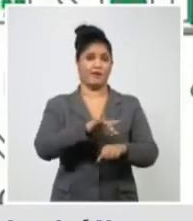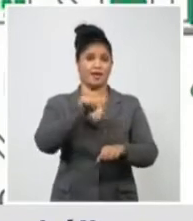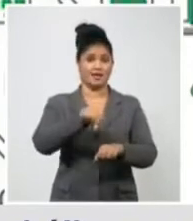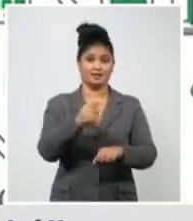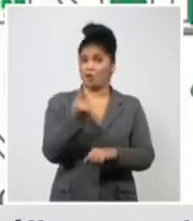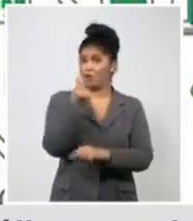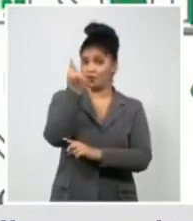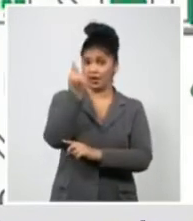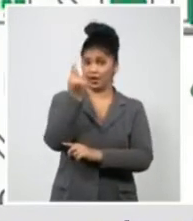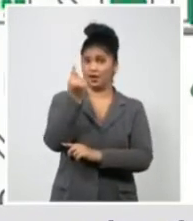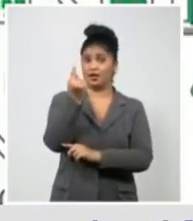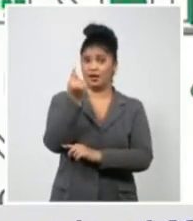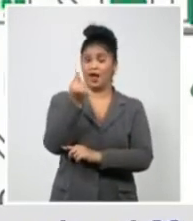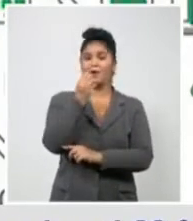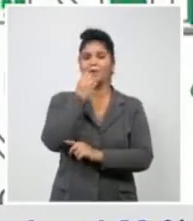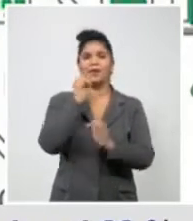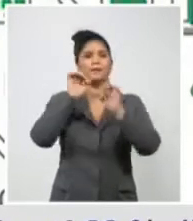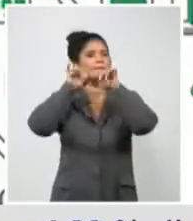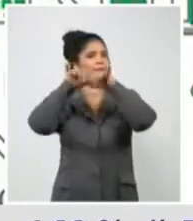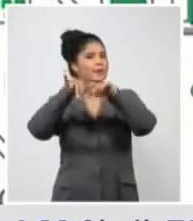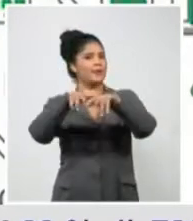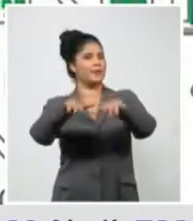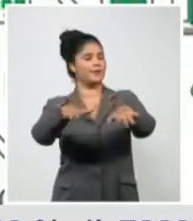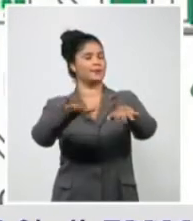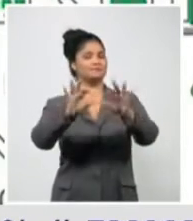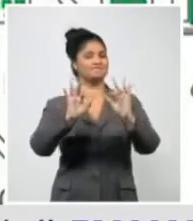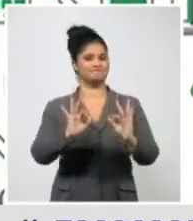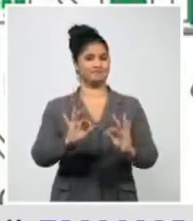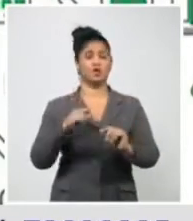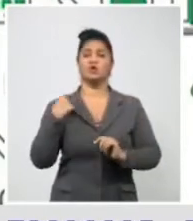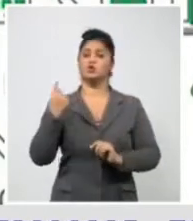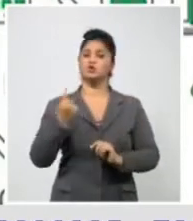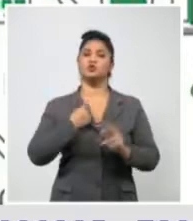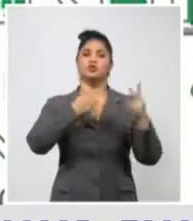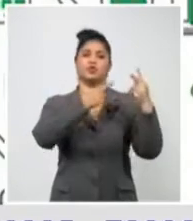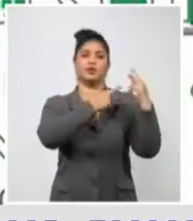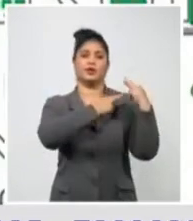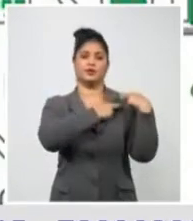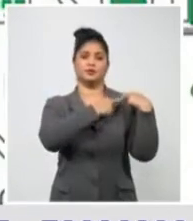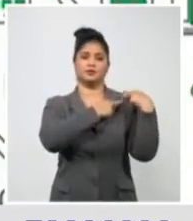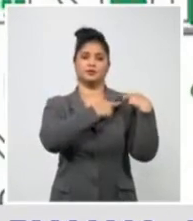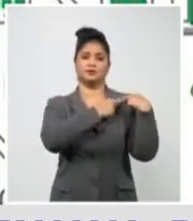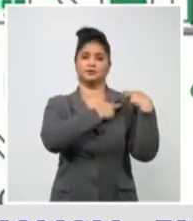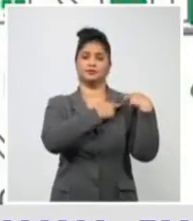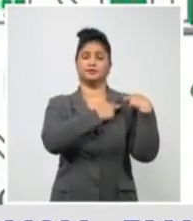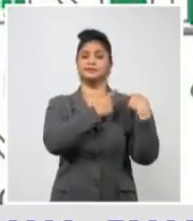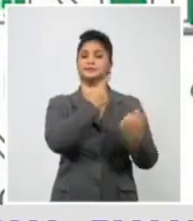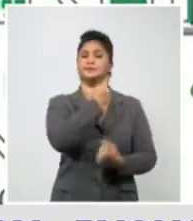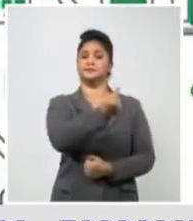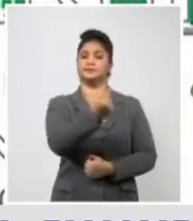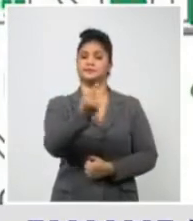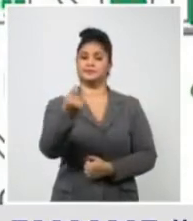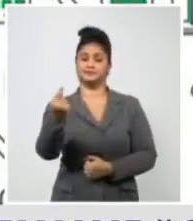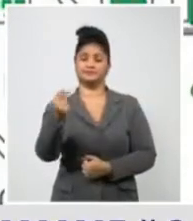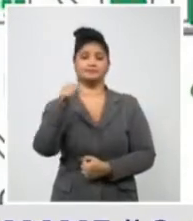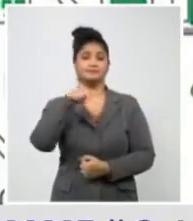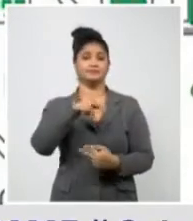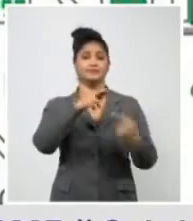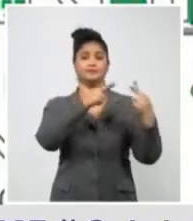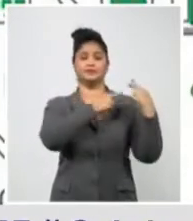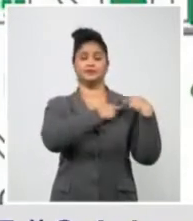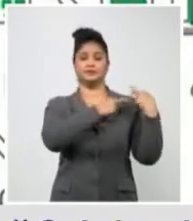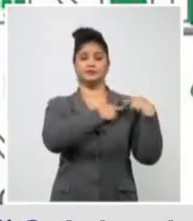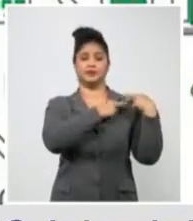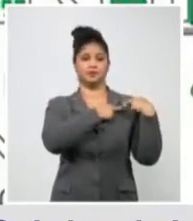nosotros mismos. Nosotros tenemos una responsabilidad con nosotros. Tenemos una responsabilidad con la familia. Tenemos